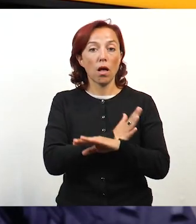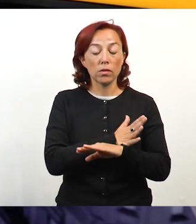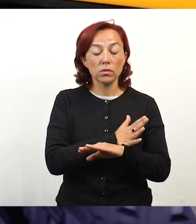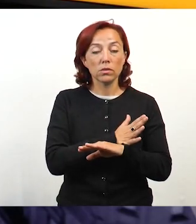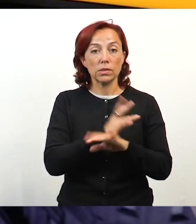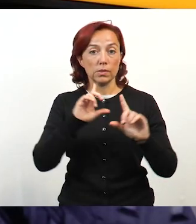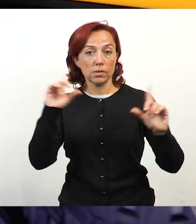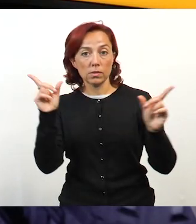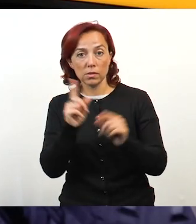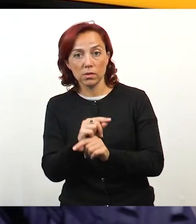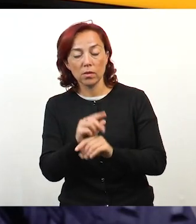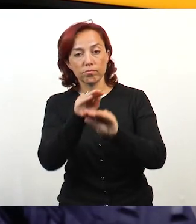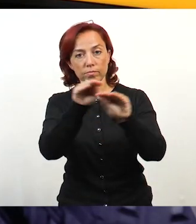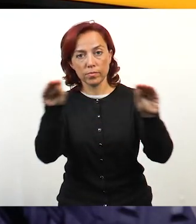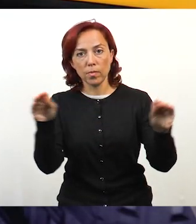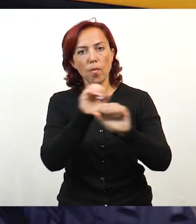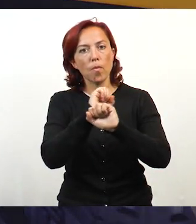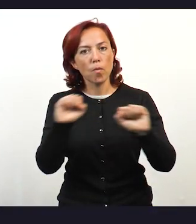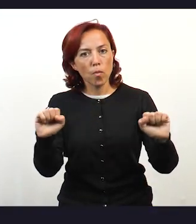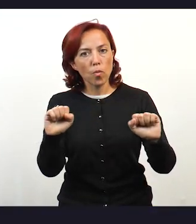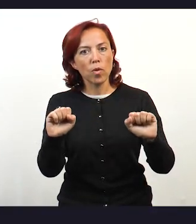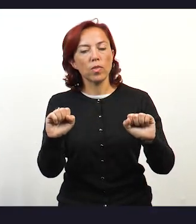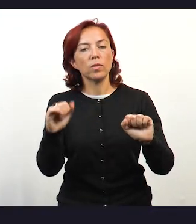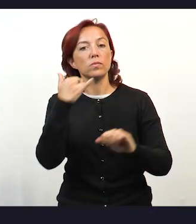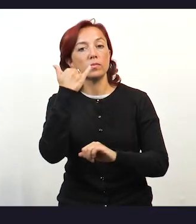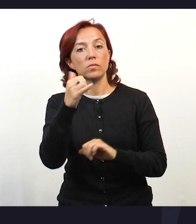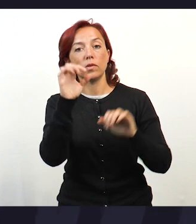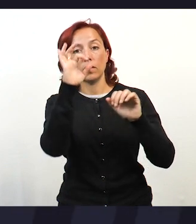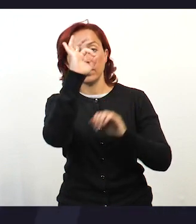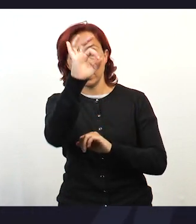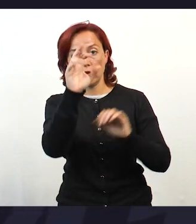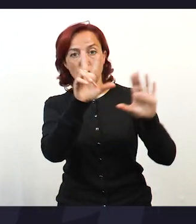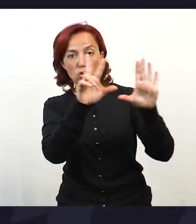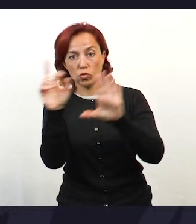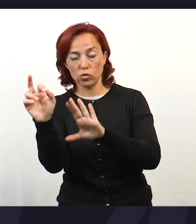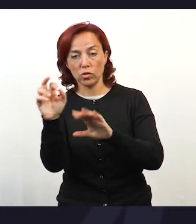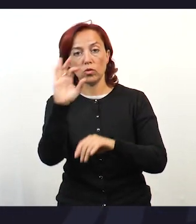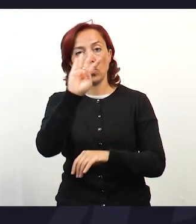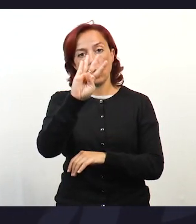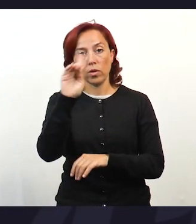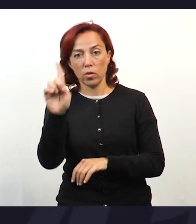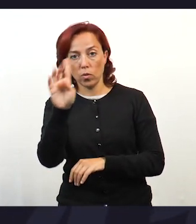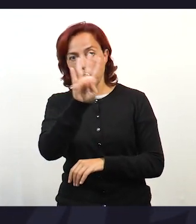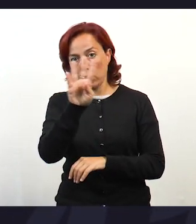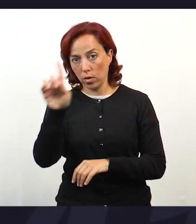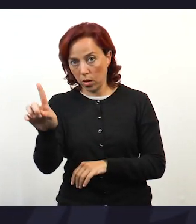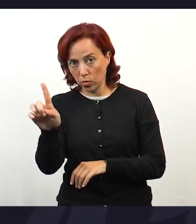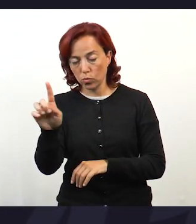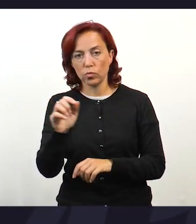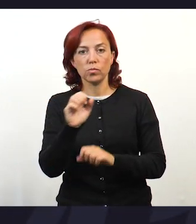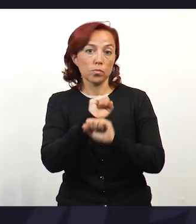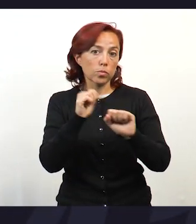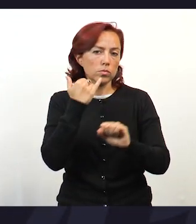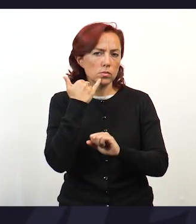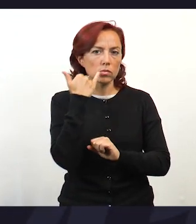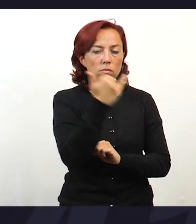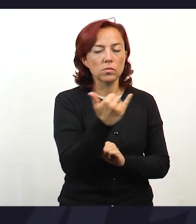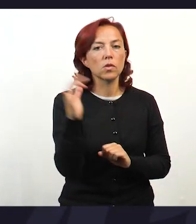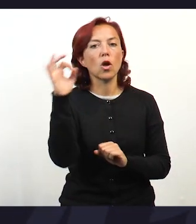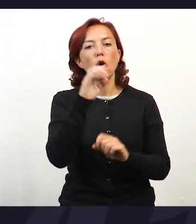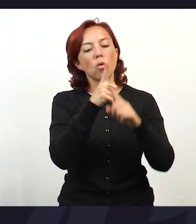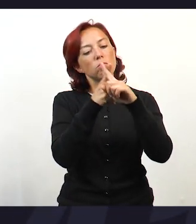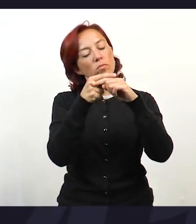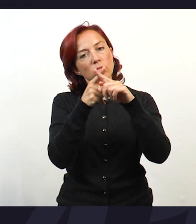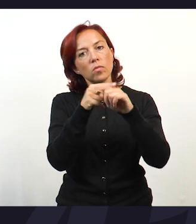Antes de despedirnos, les recordamos que pueden comunicarse al 0800 4141 desde una línea